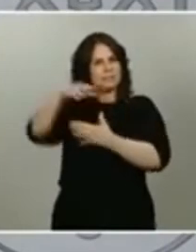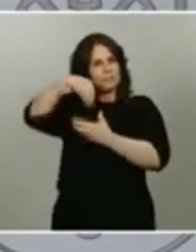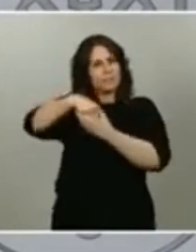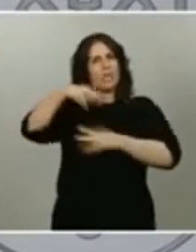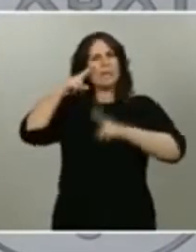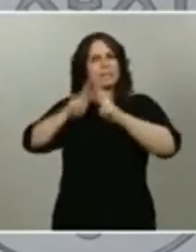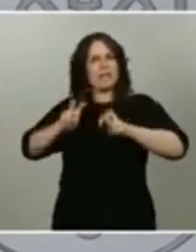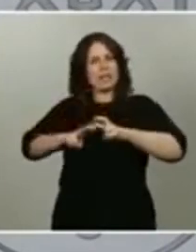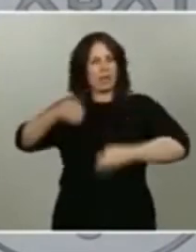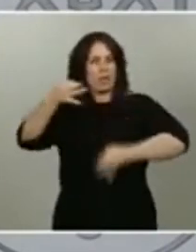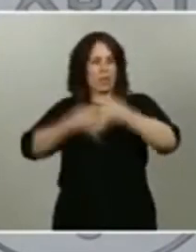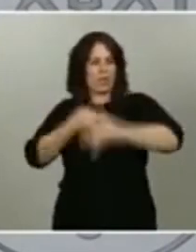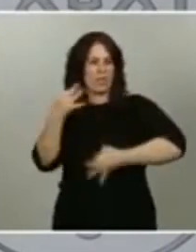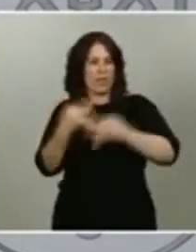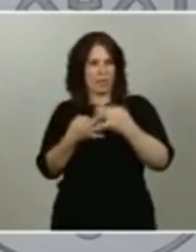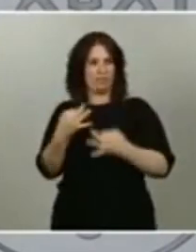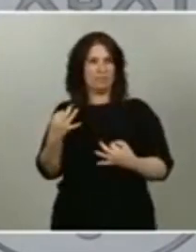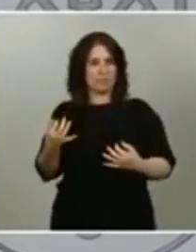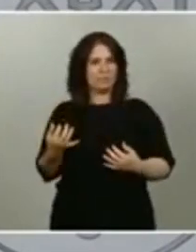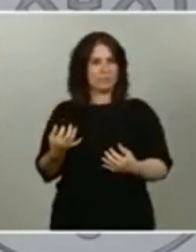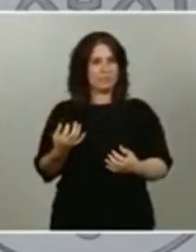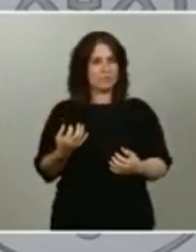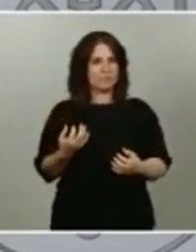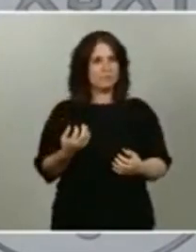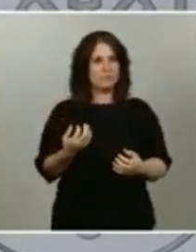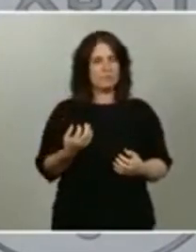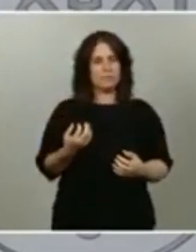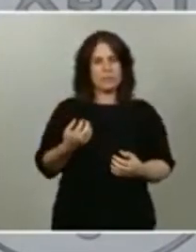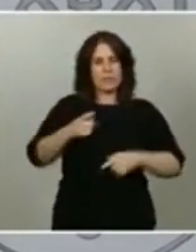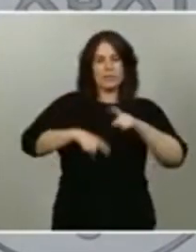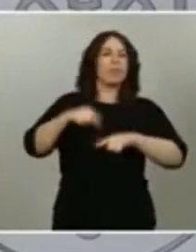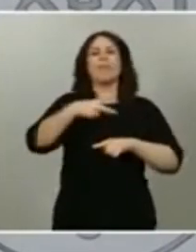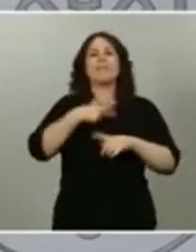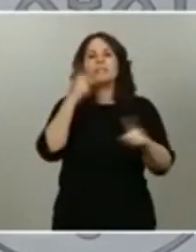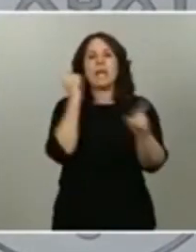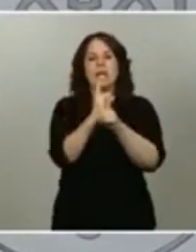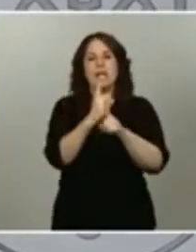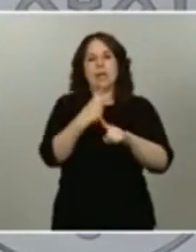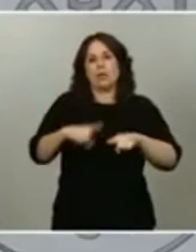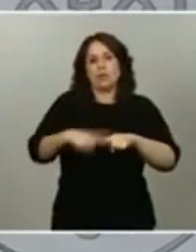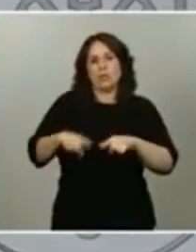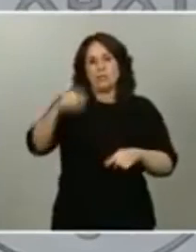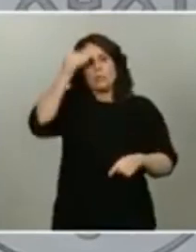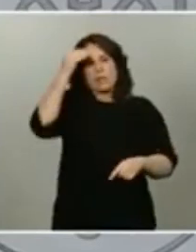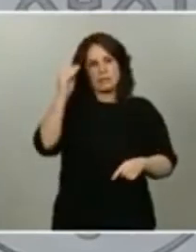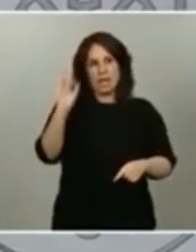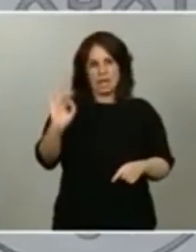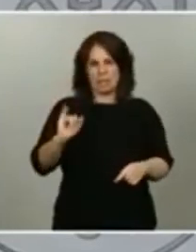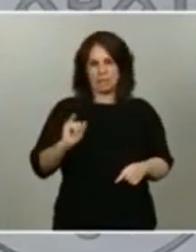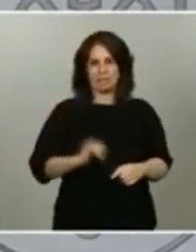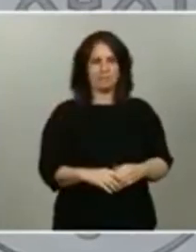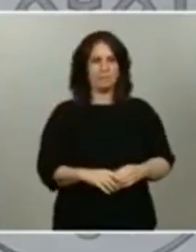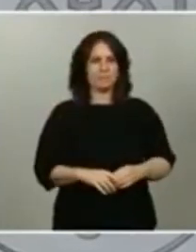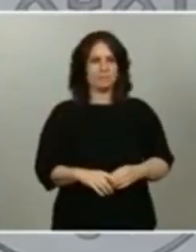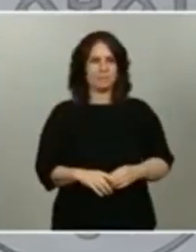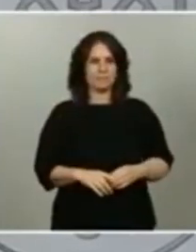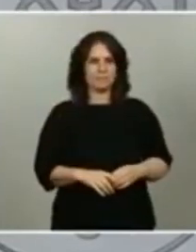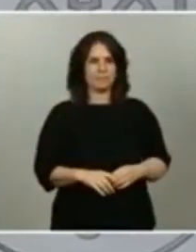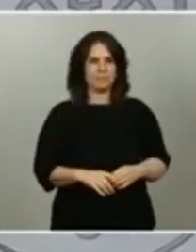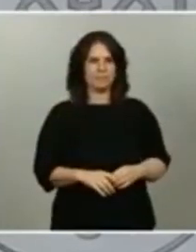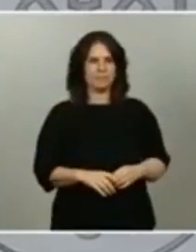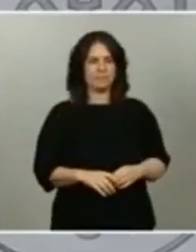con las actuaciones que la fiscalía considere que tengan que haber lugar el gobierno está hablando